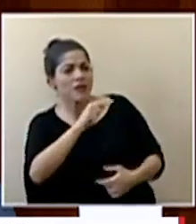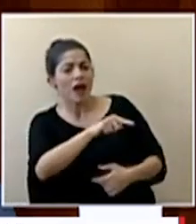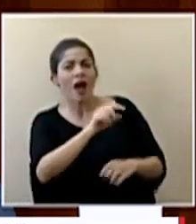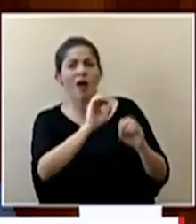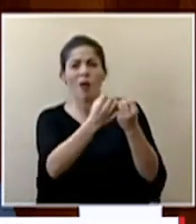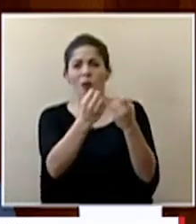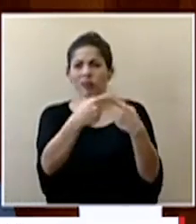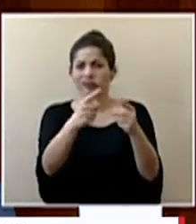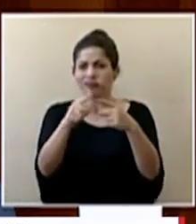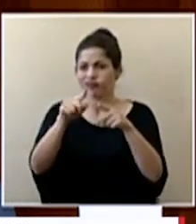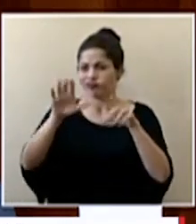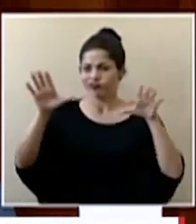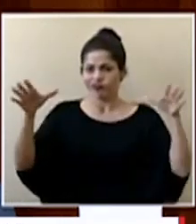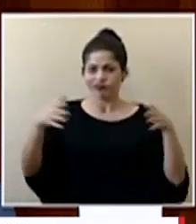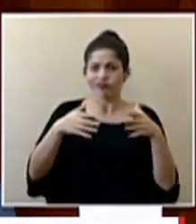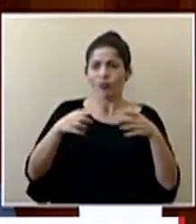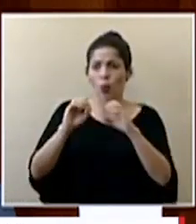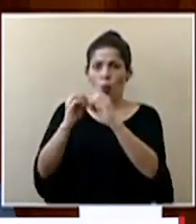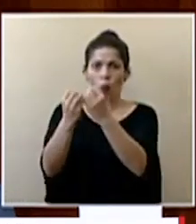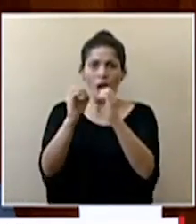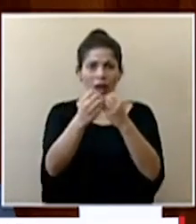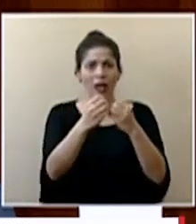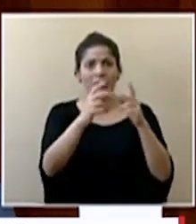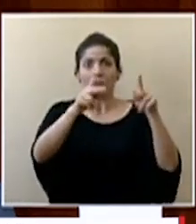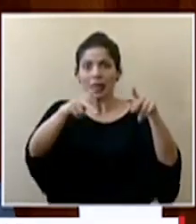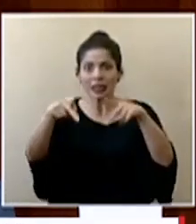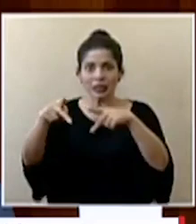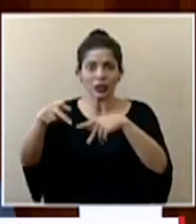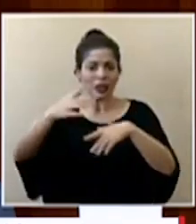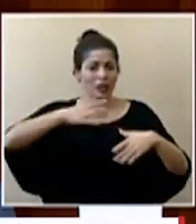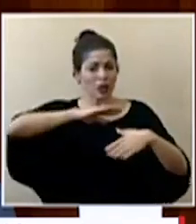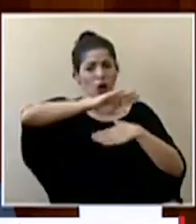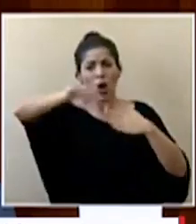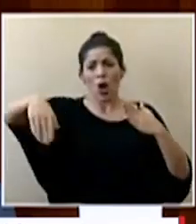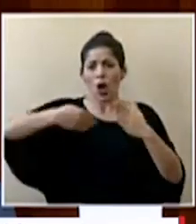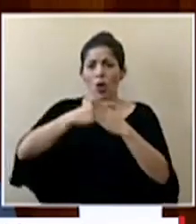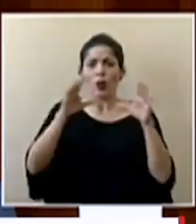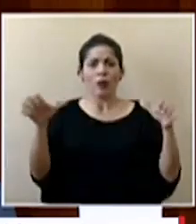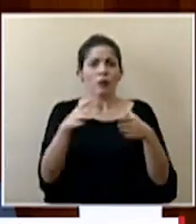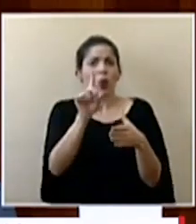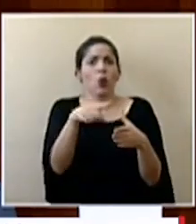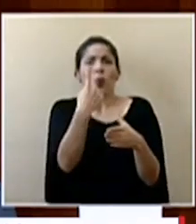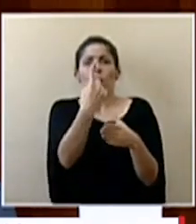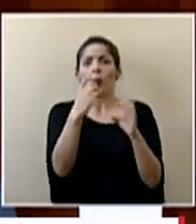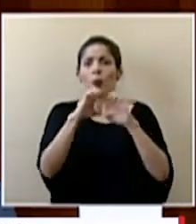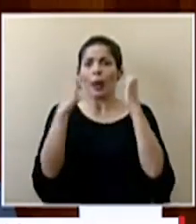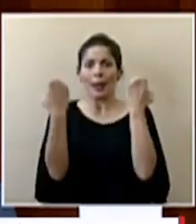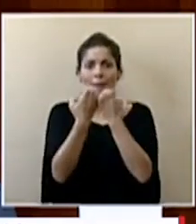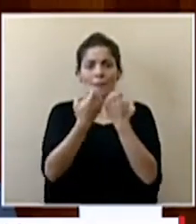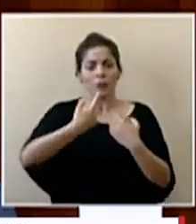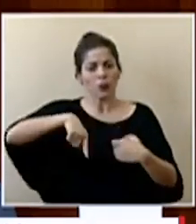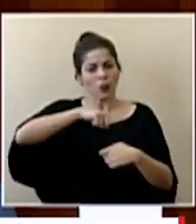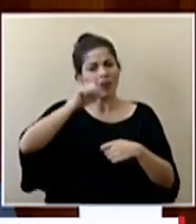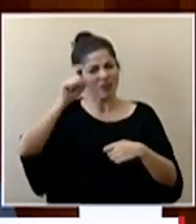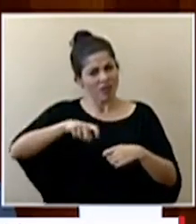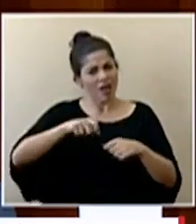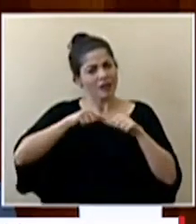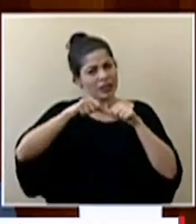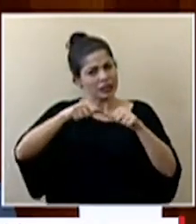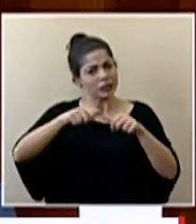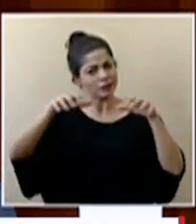organismos organizaciones la población somos un equipo y tenemos que seguir comportándonos